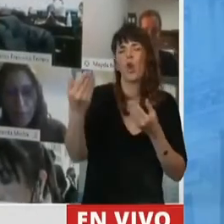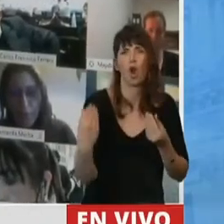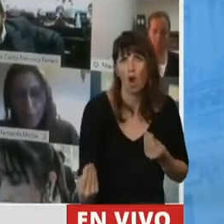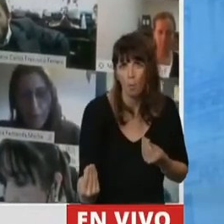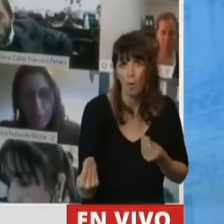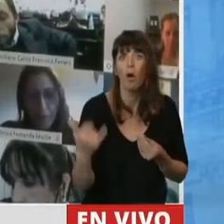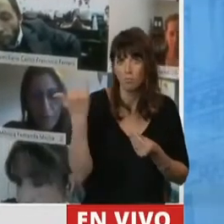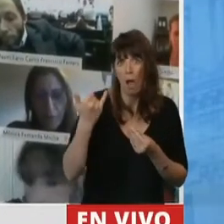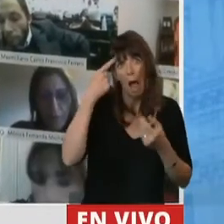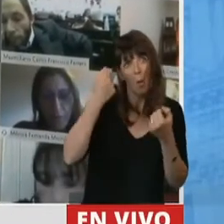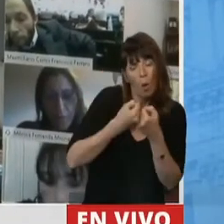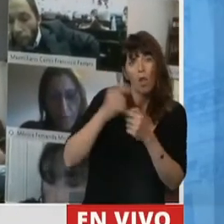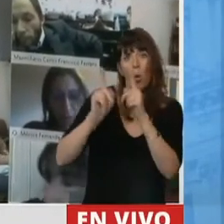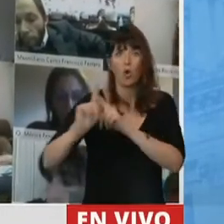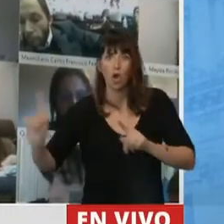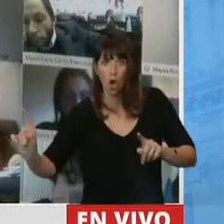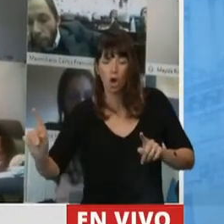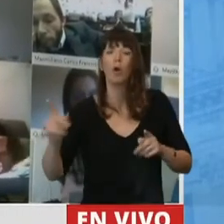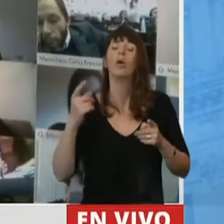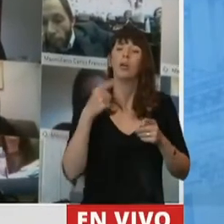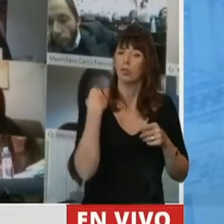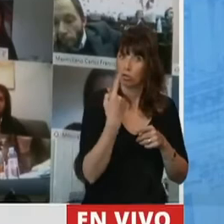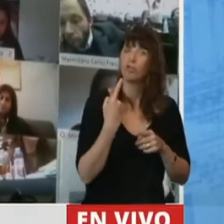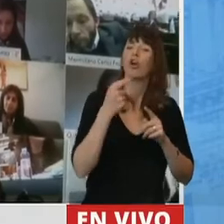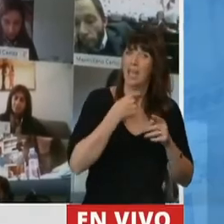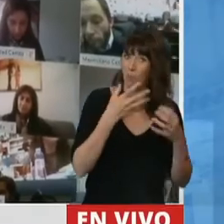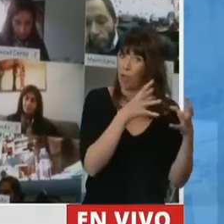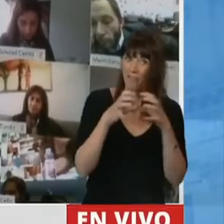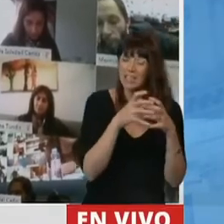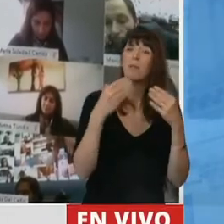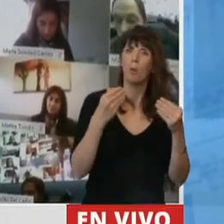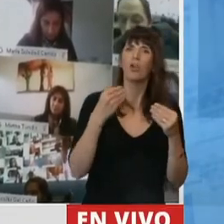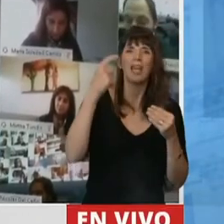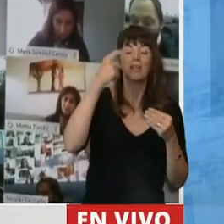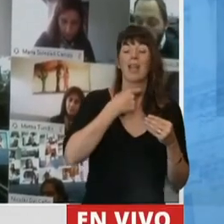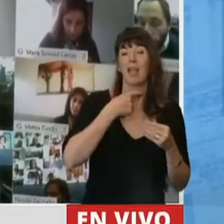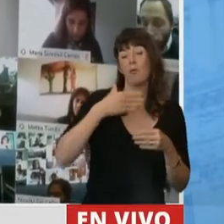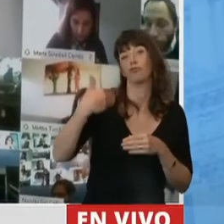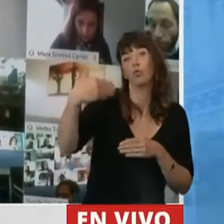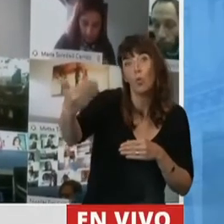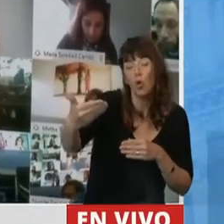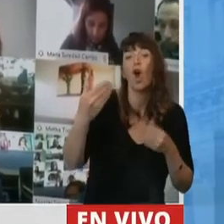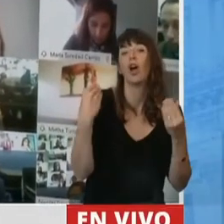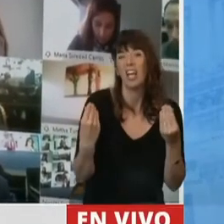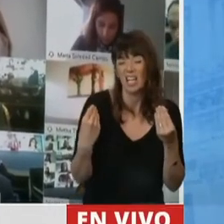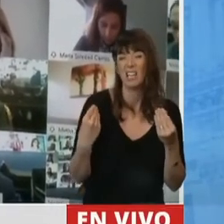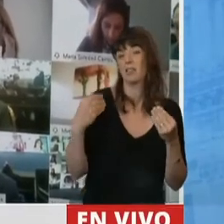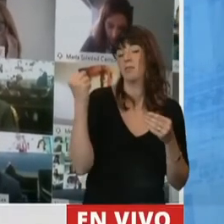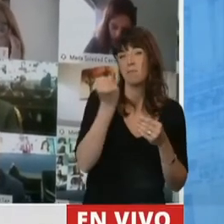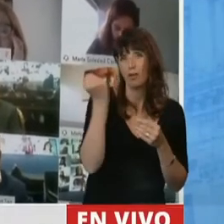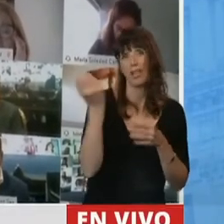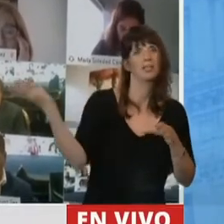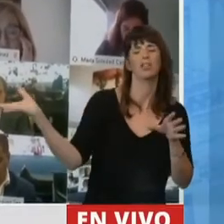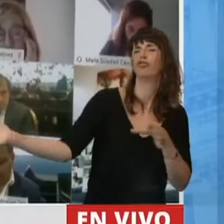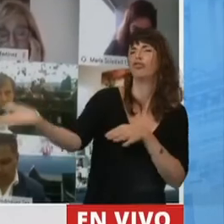que nosotros hay algunas discusiones que queremos darlas, porque queremos que ese país que viene sea un país donde haya un lugar para todos, para todas, para todes, porque